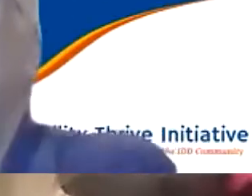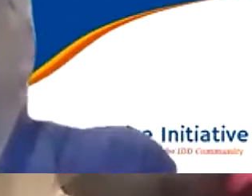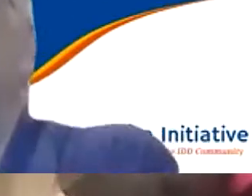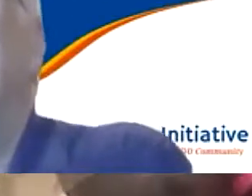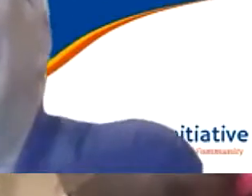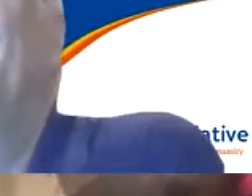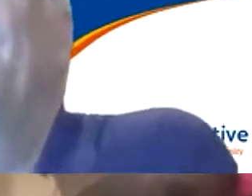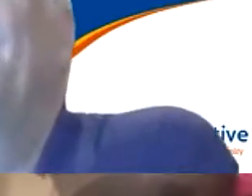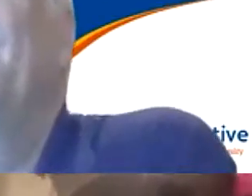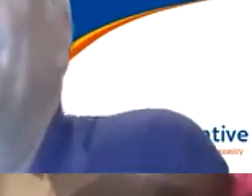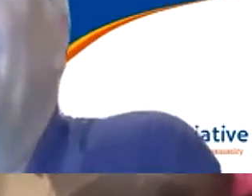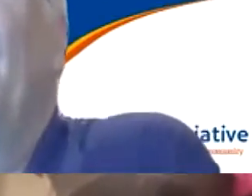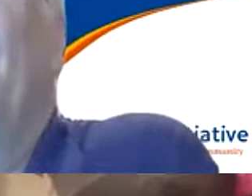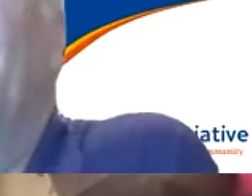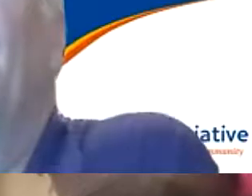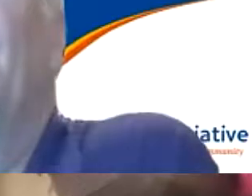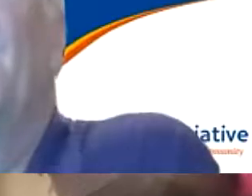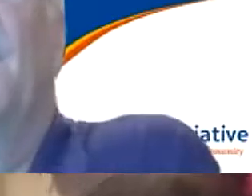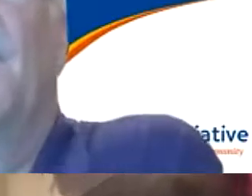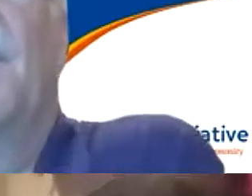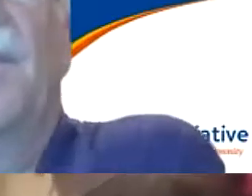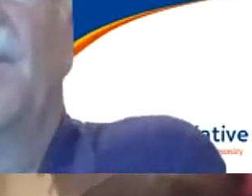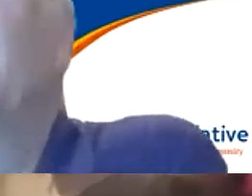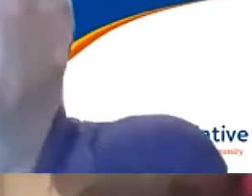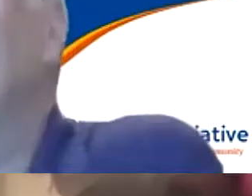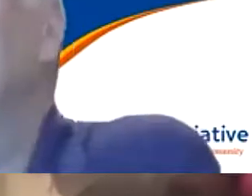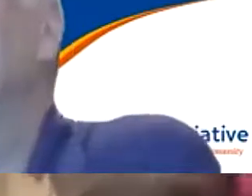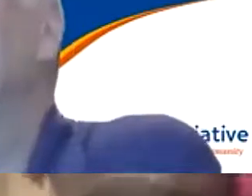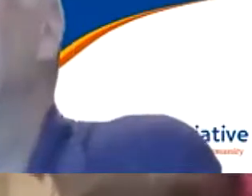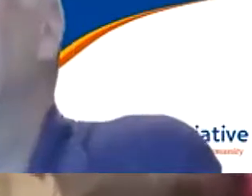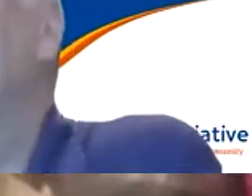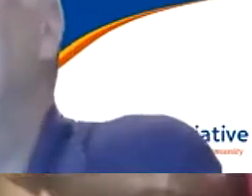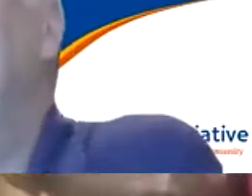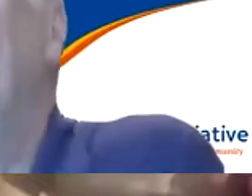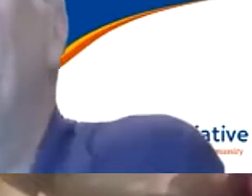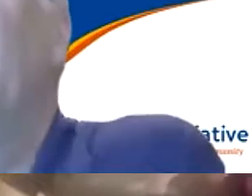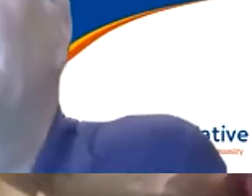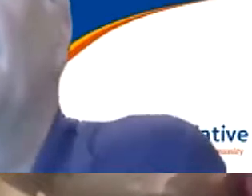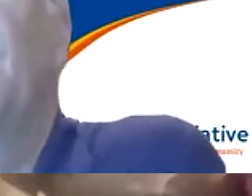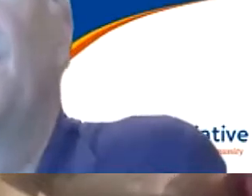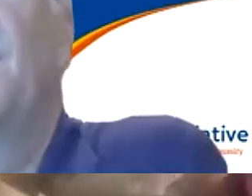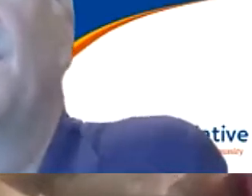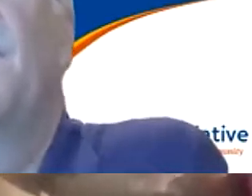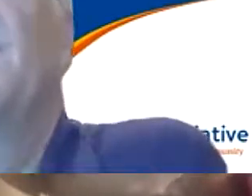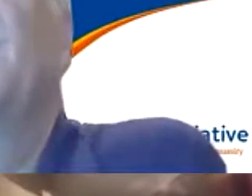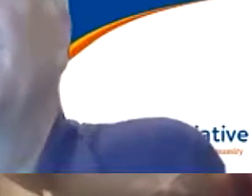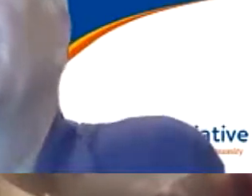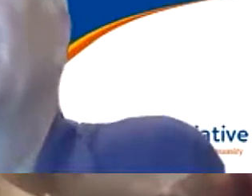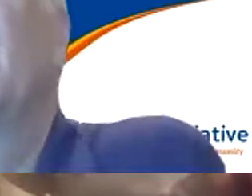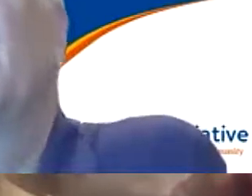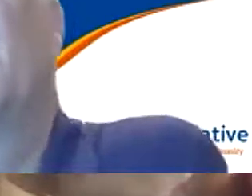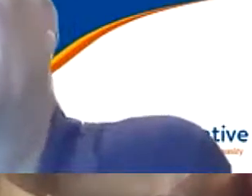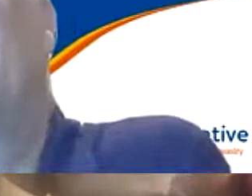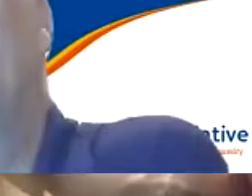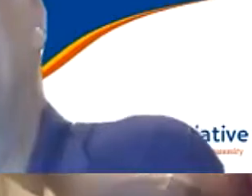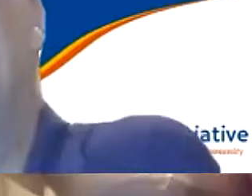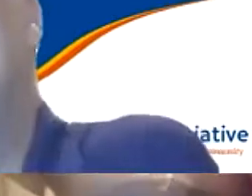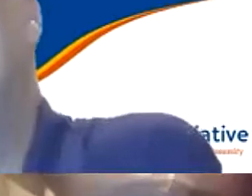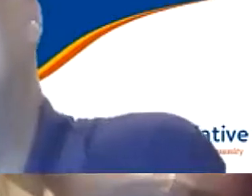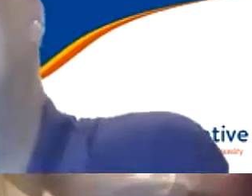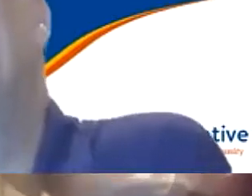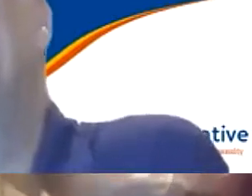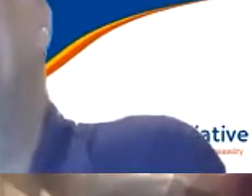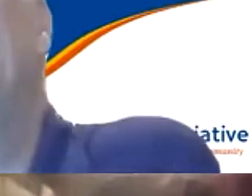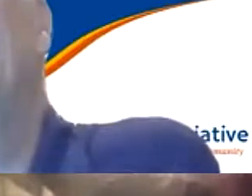Bueno, no sé si entendí la pregunta, Will. Pero estos programas basados en la comunidad, que no